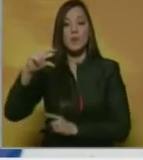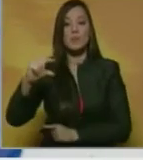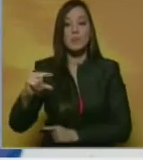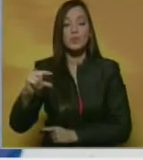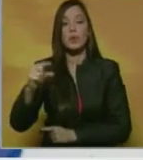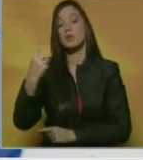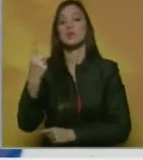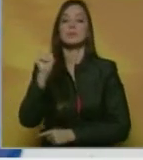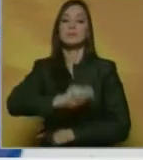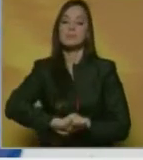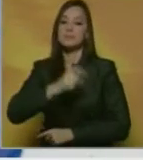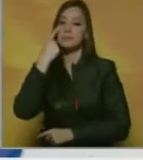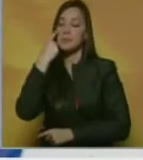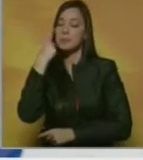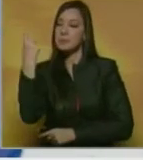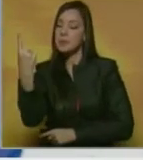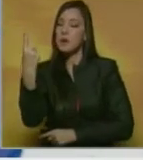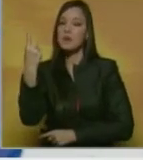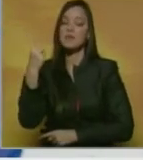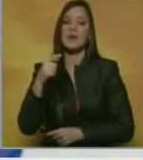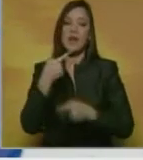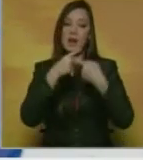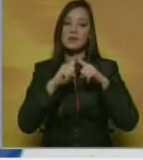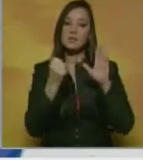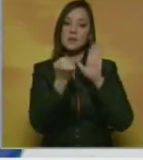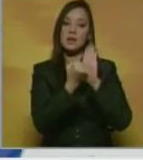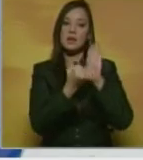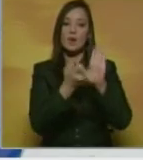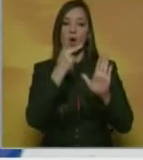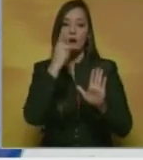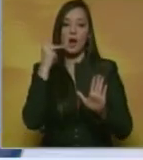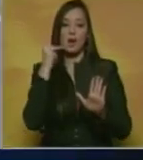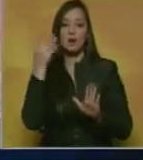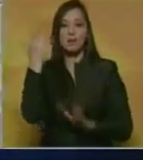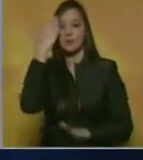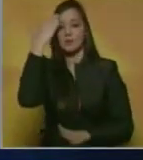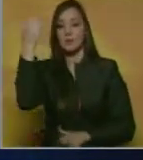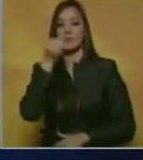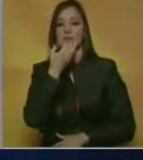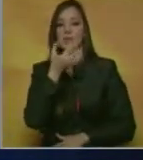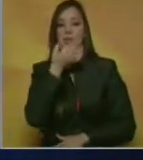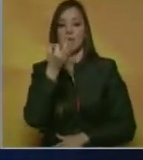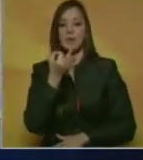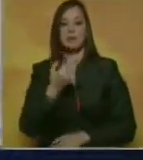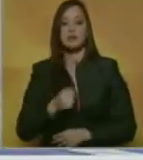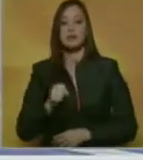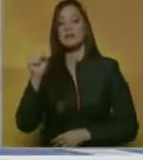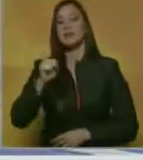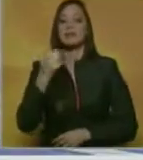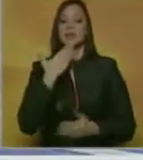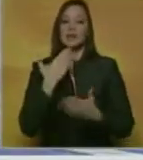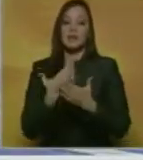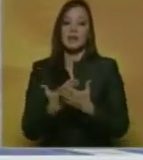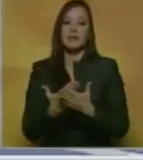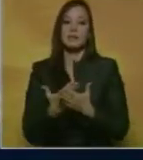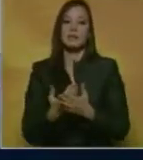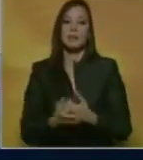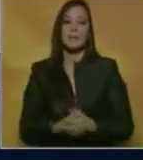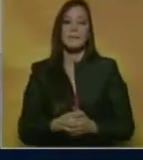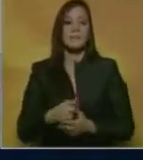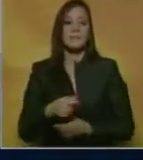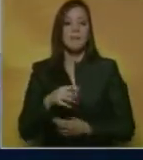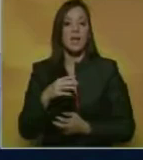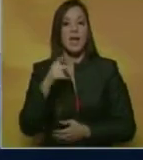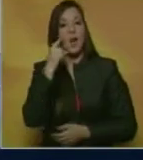nos trae el reporte desde la superintendencia de Precios Justos. Carla, buenas tardes. Así de, buenas tardes. Gracias por este contacto. En su acostumbrado viernes